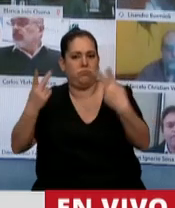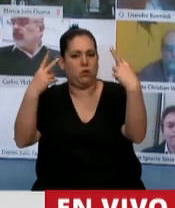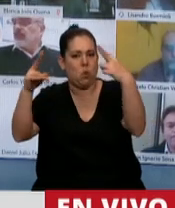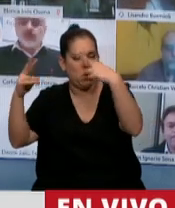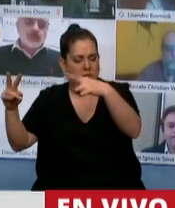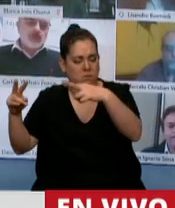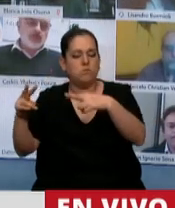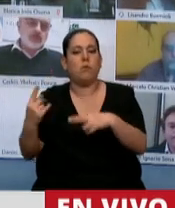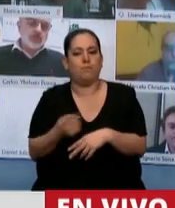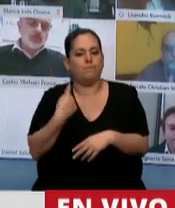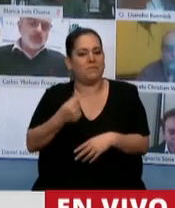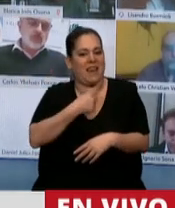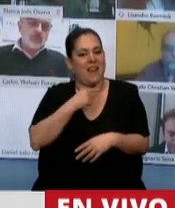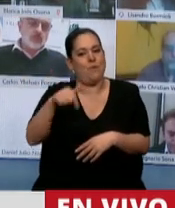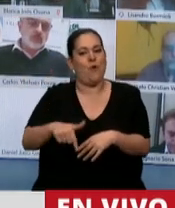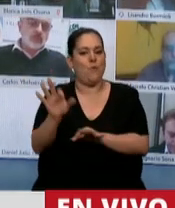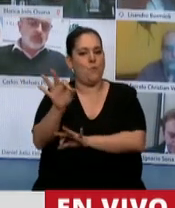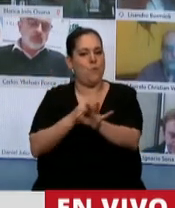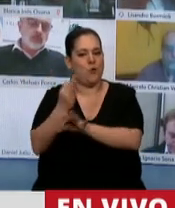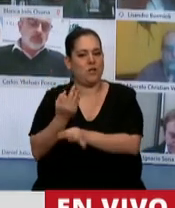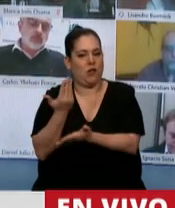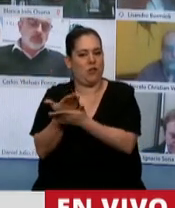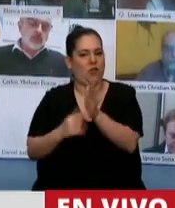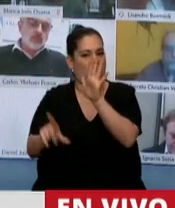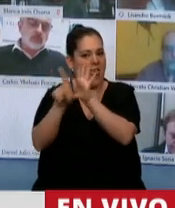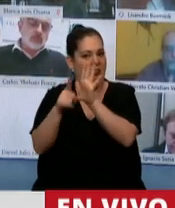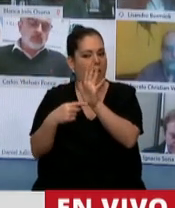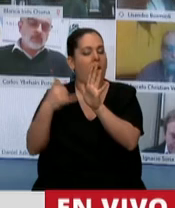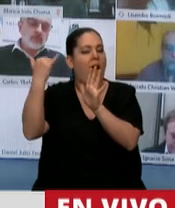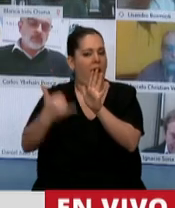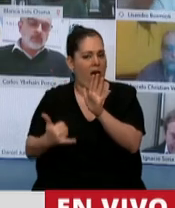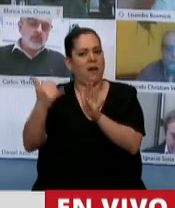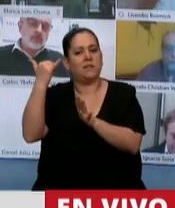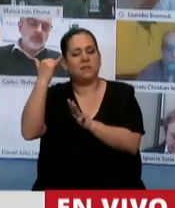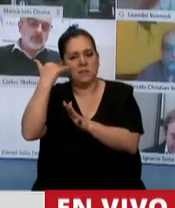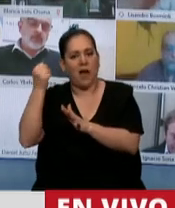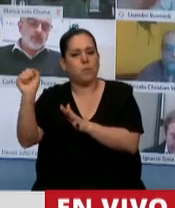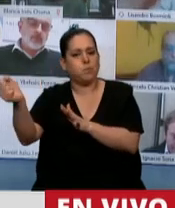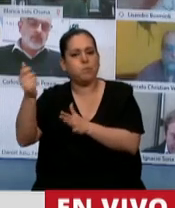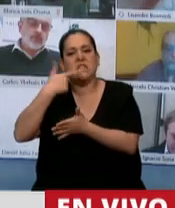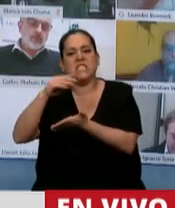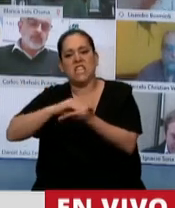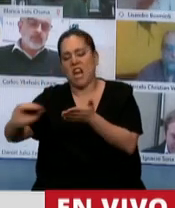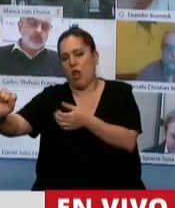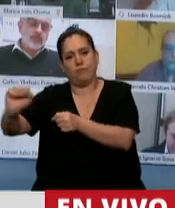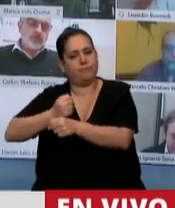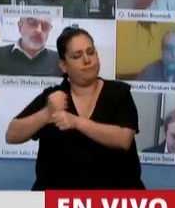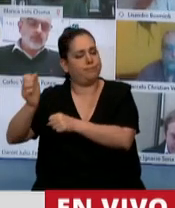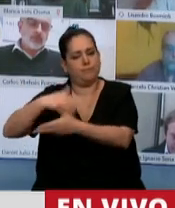y estamos tratando este proyecto de ley que tiene media sanción del Senado, que fue aprobado por unanimidad.